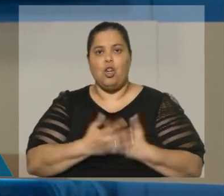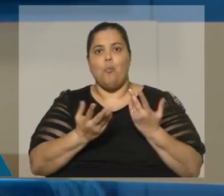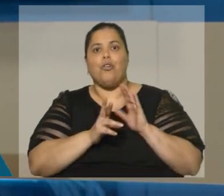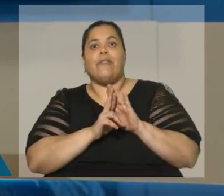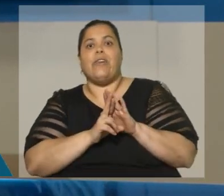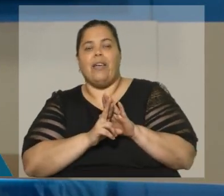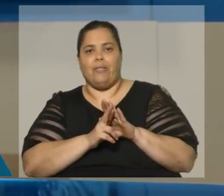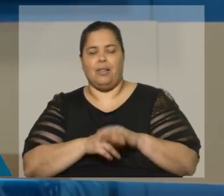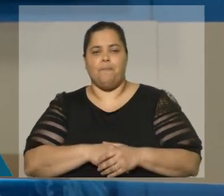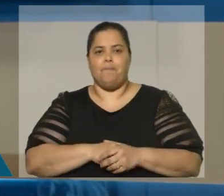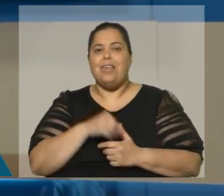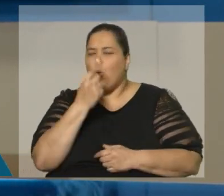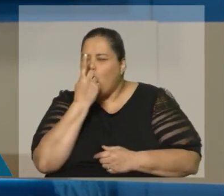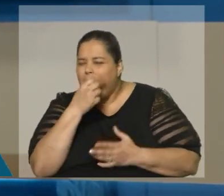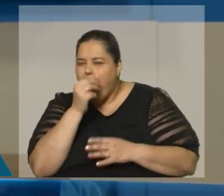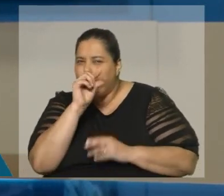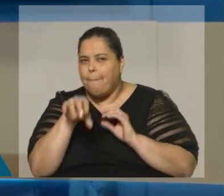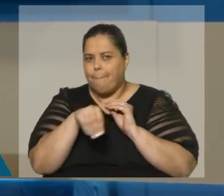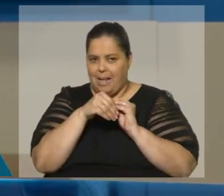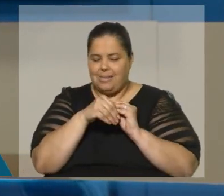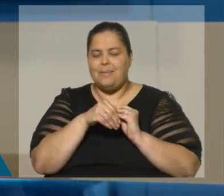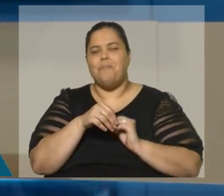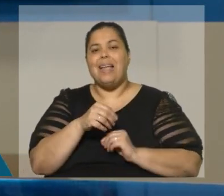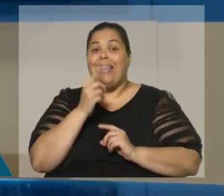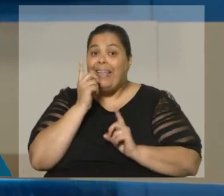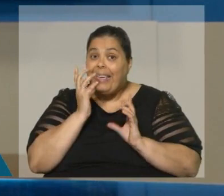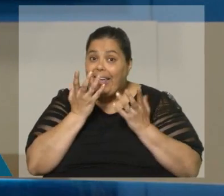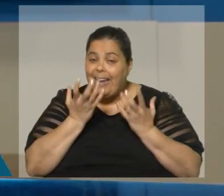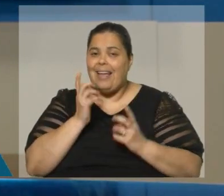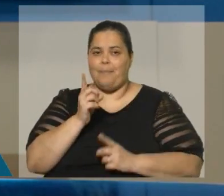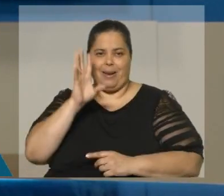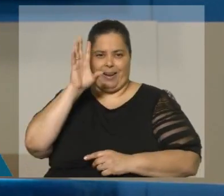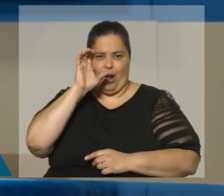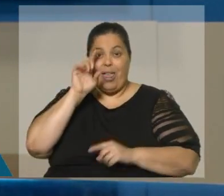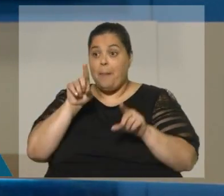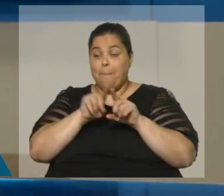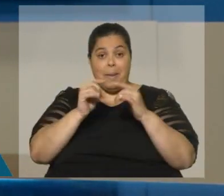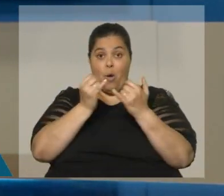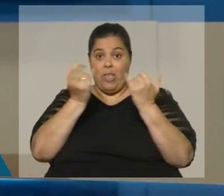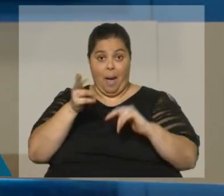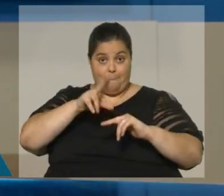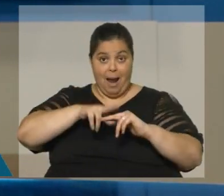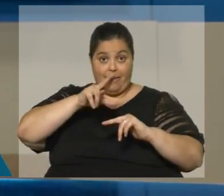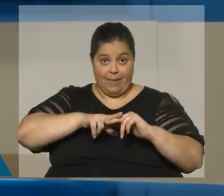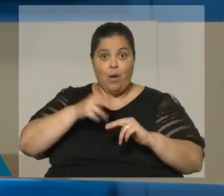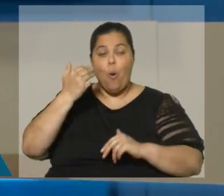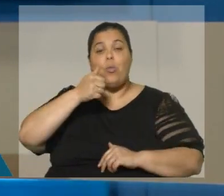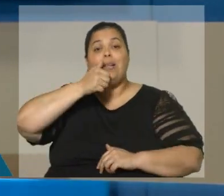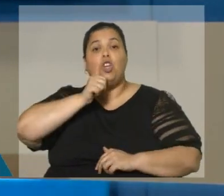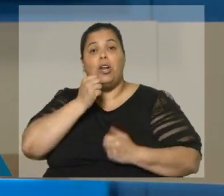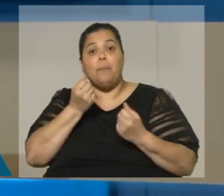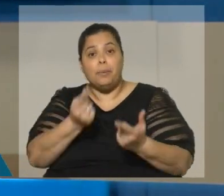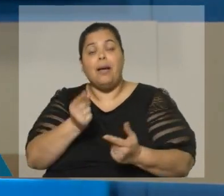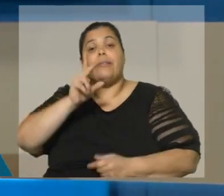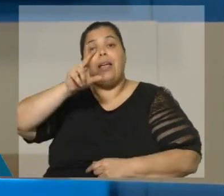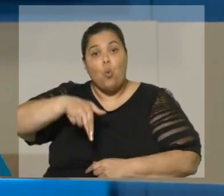Un paréntesis más, un renglón más. Quería recordar, porque el mismo día que el martes, cuando Astori presentó la renuncia,